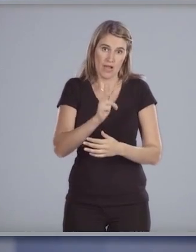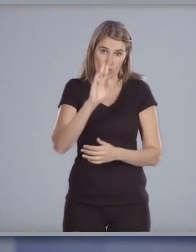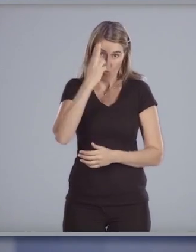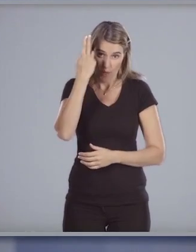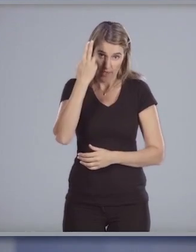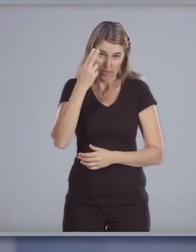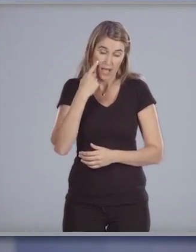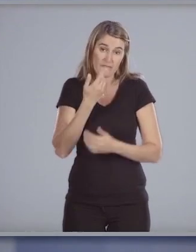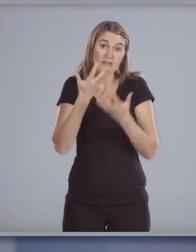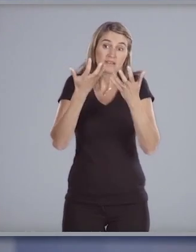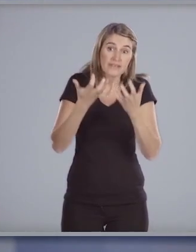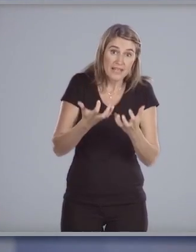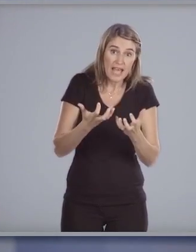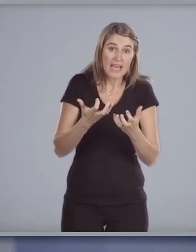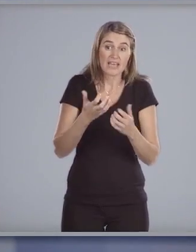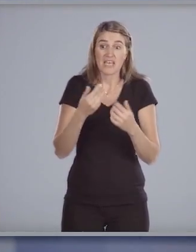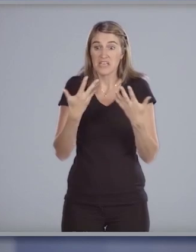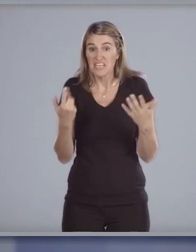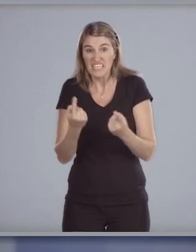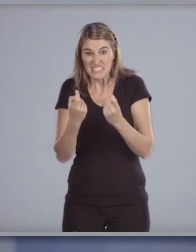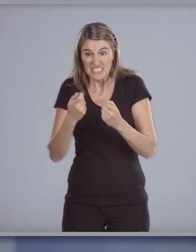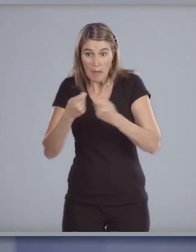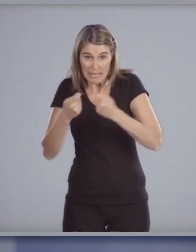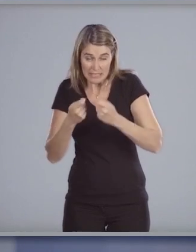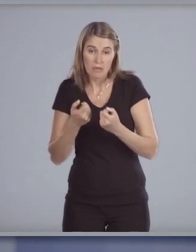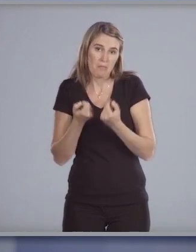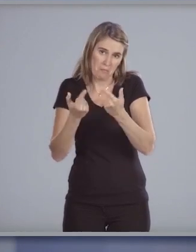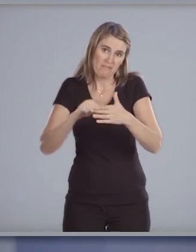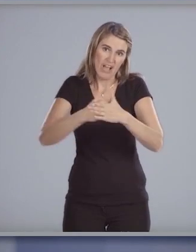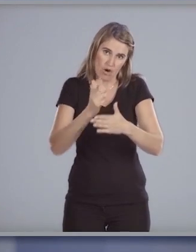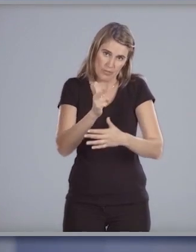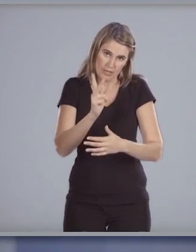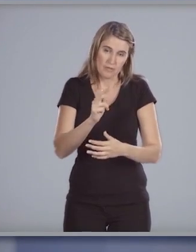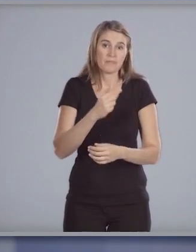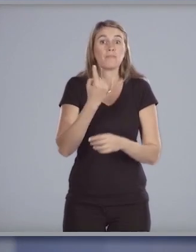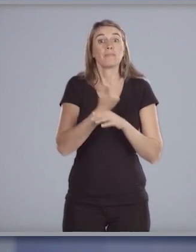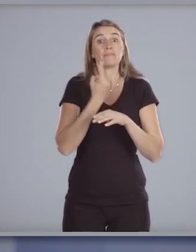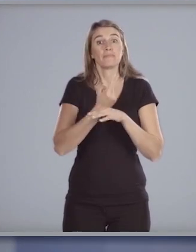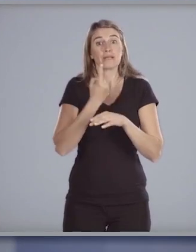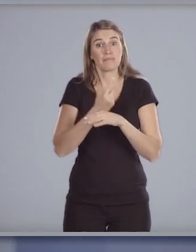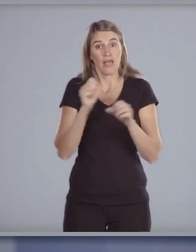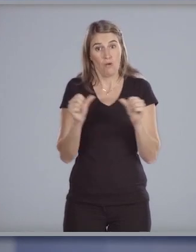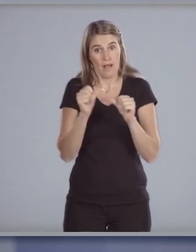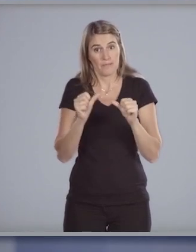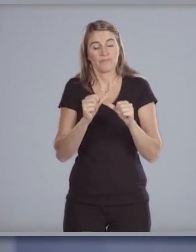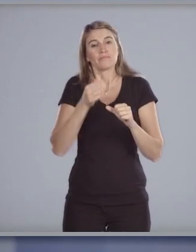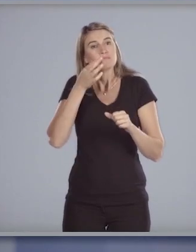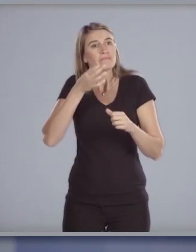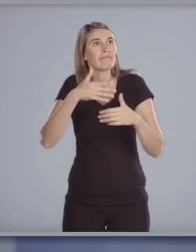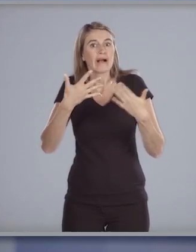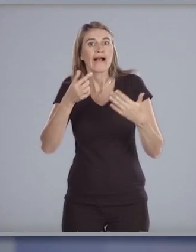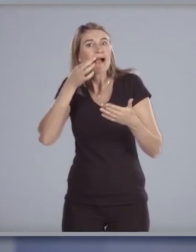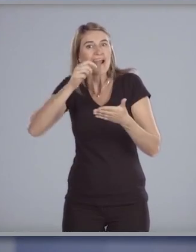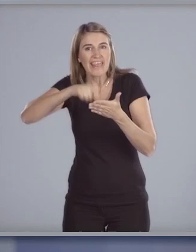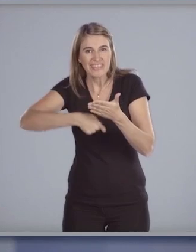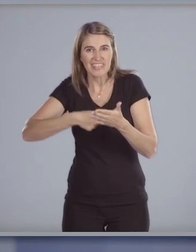Uruguay para los que quieran utilizarlo se instrumentarán primero programas de garantía de